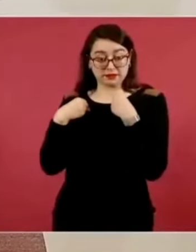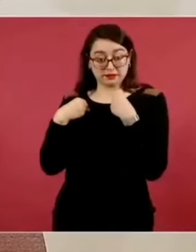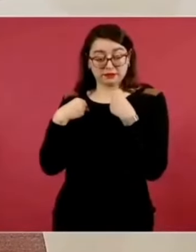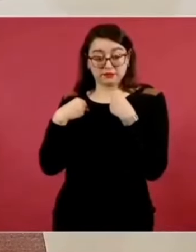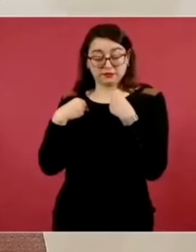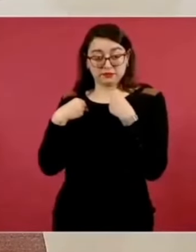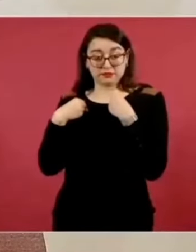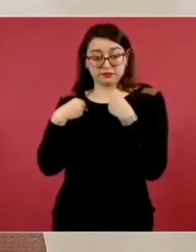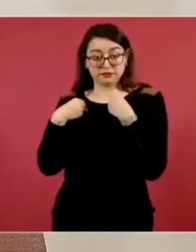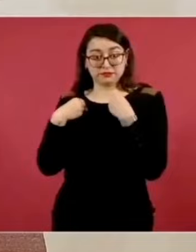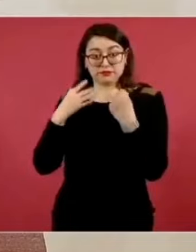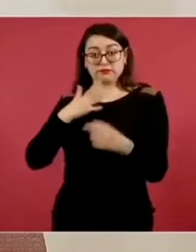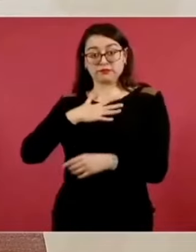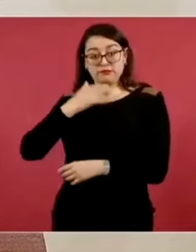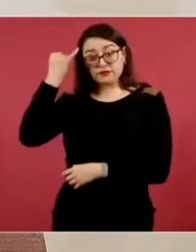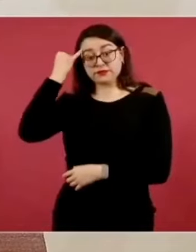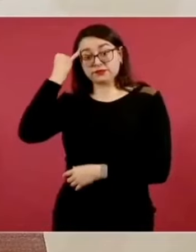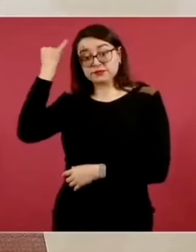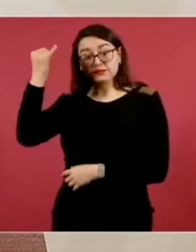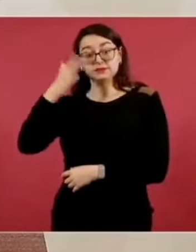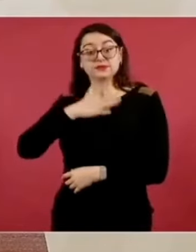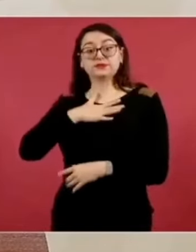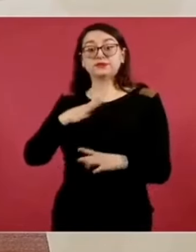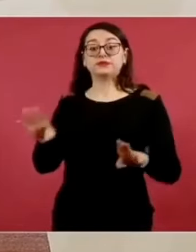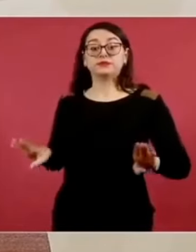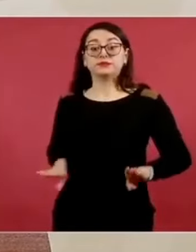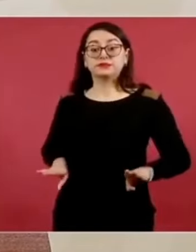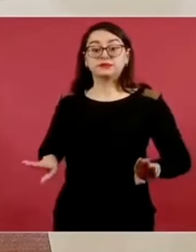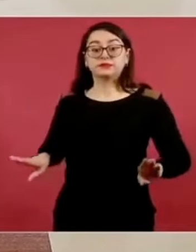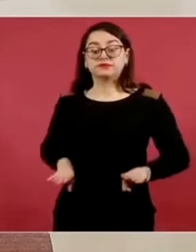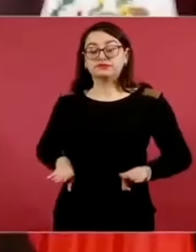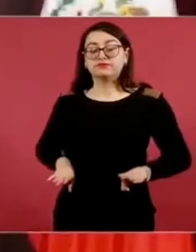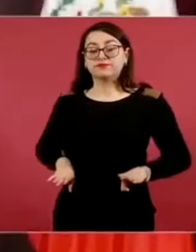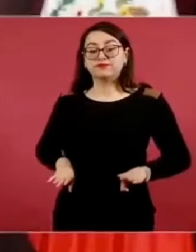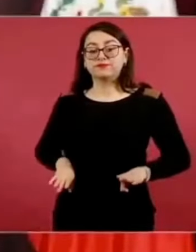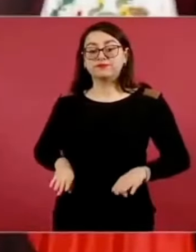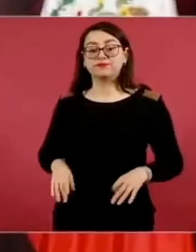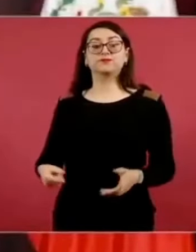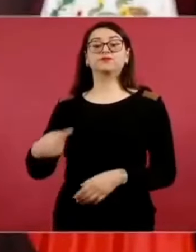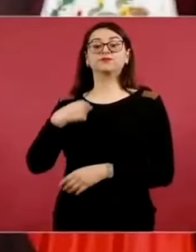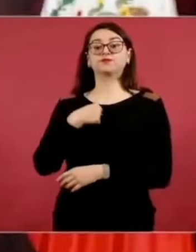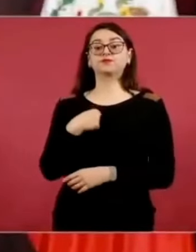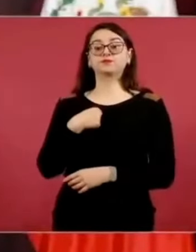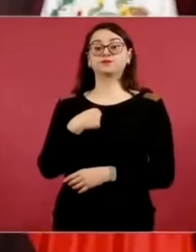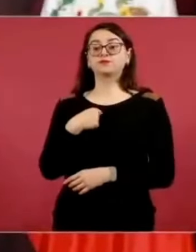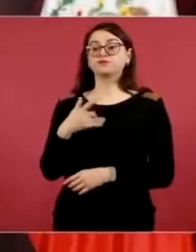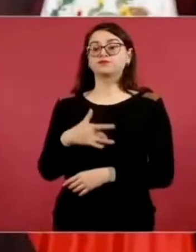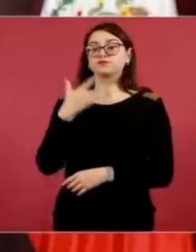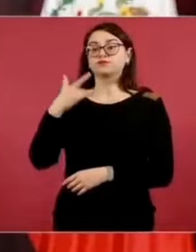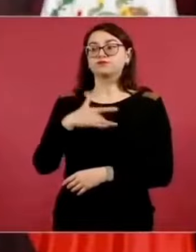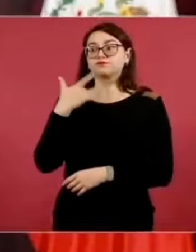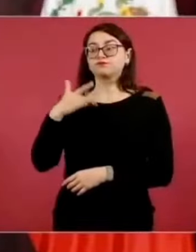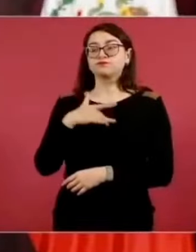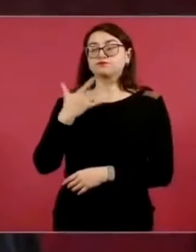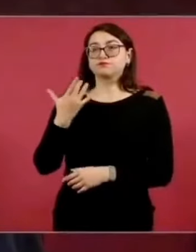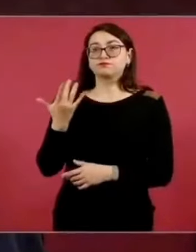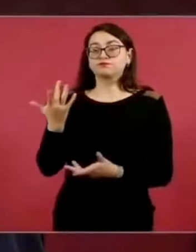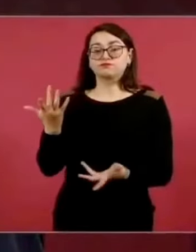mis ideales, mis principios, me llevan a no considerar